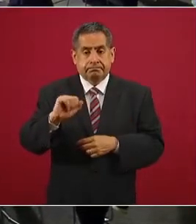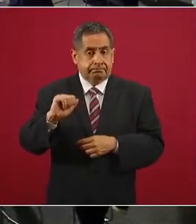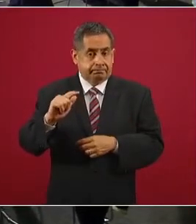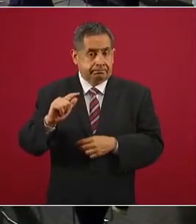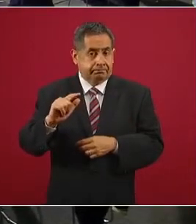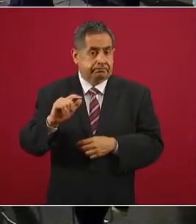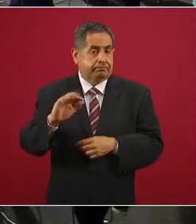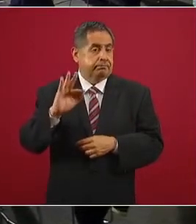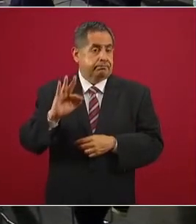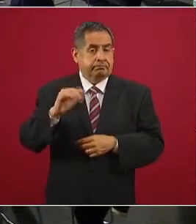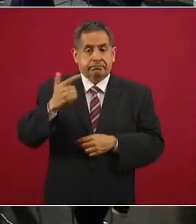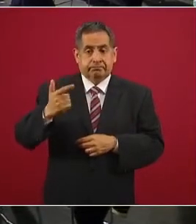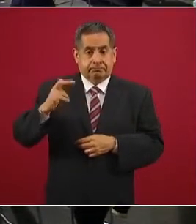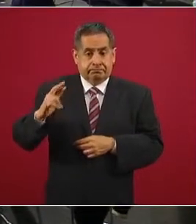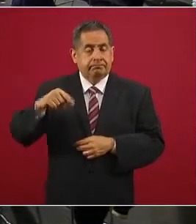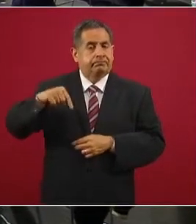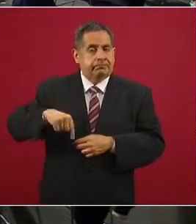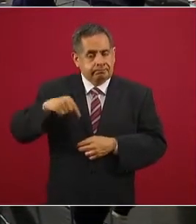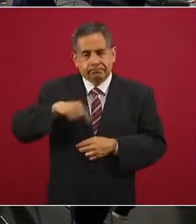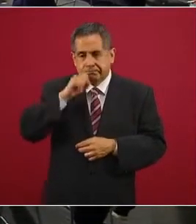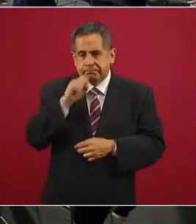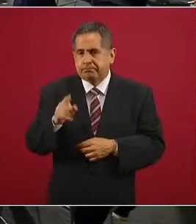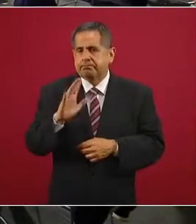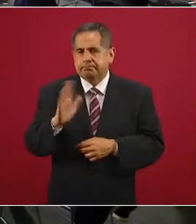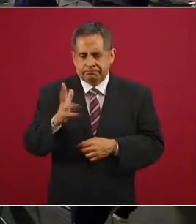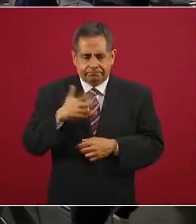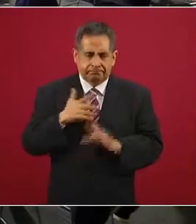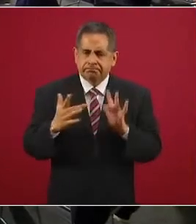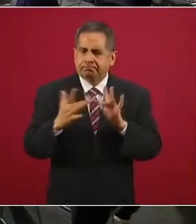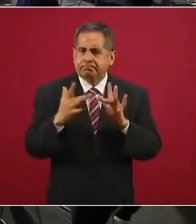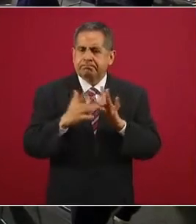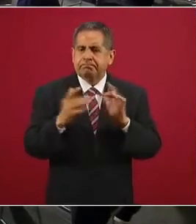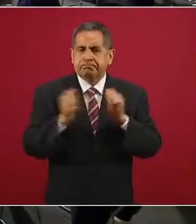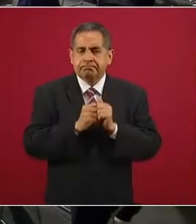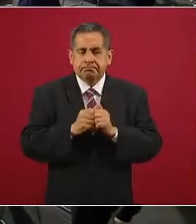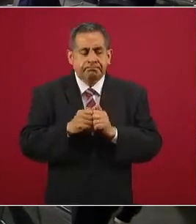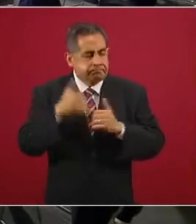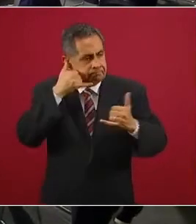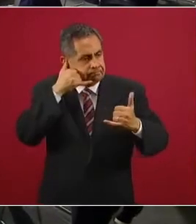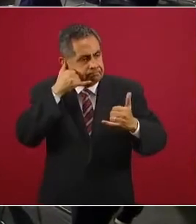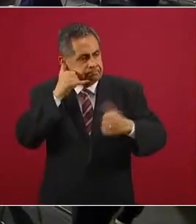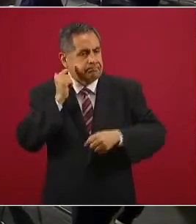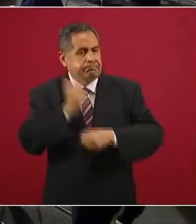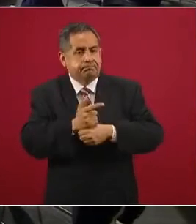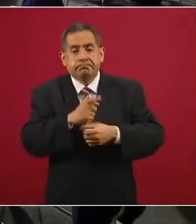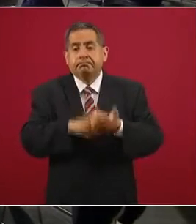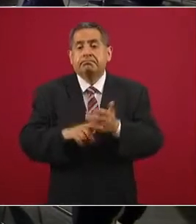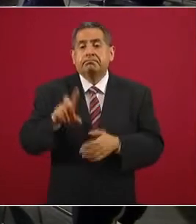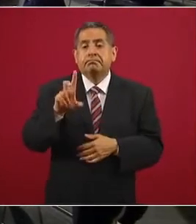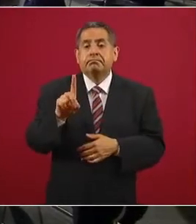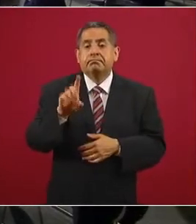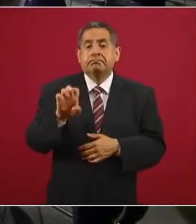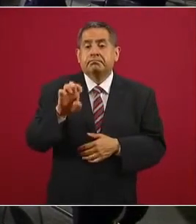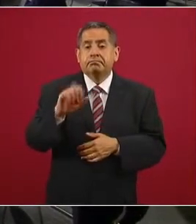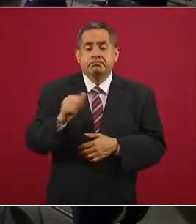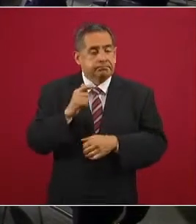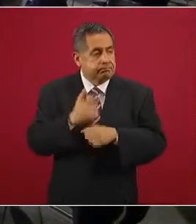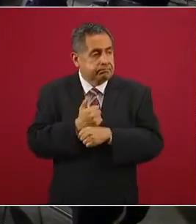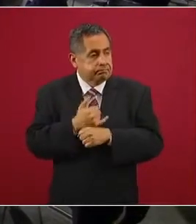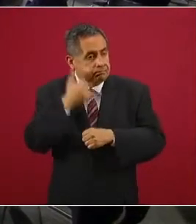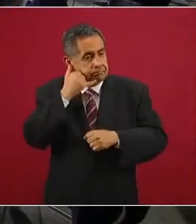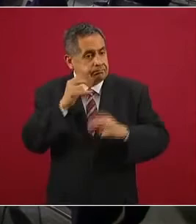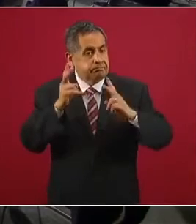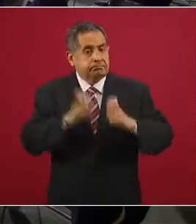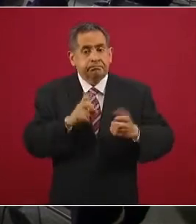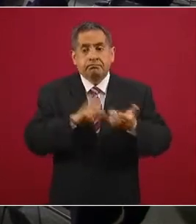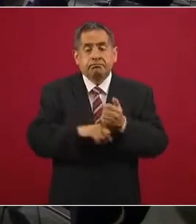la República también ya tiene comunicaciones interceptadas por la DEA, en este caso contra